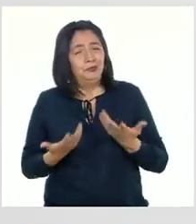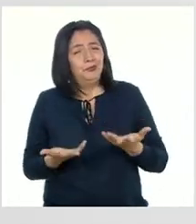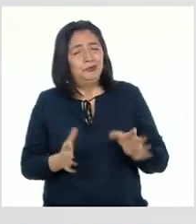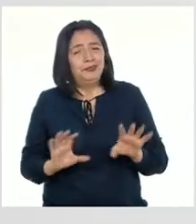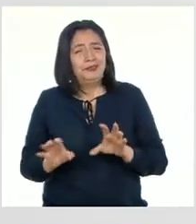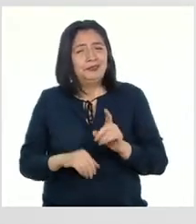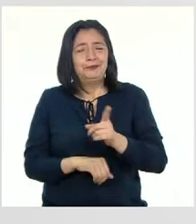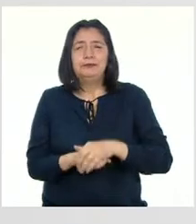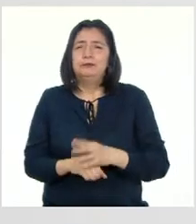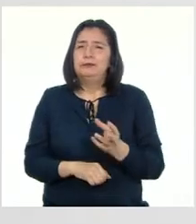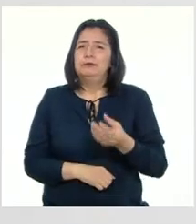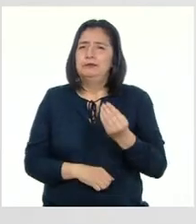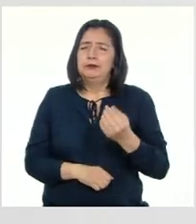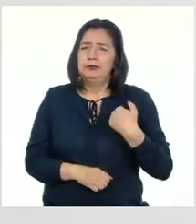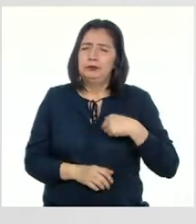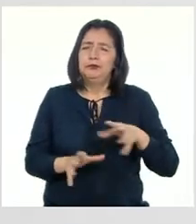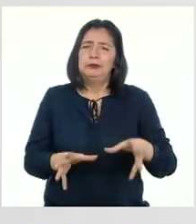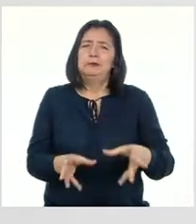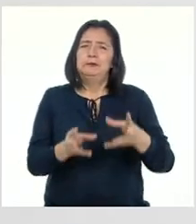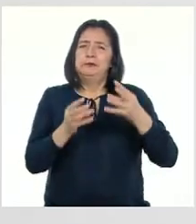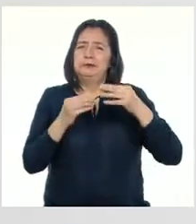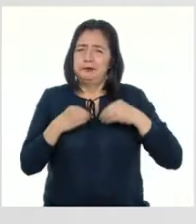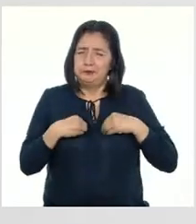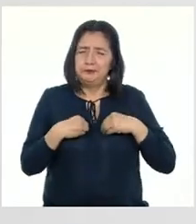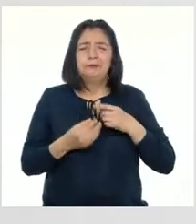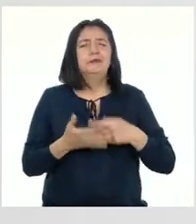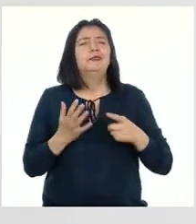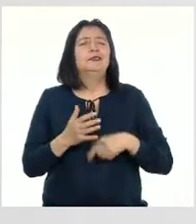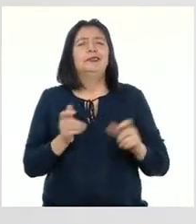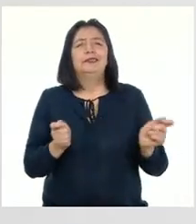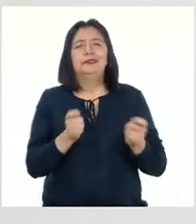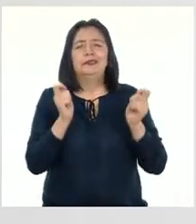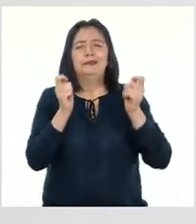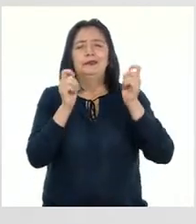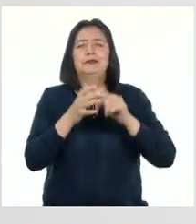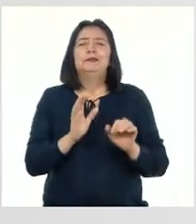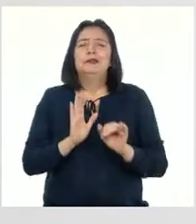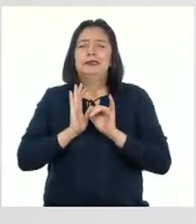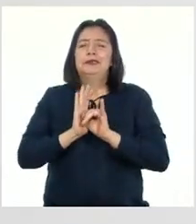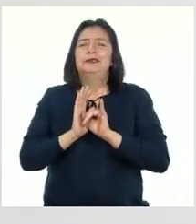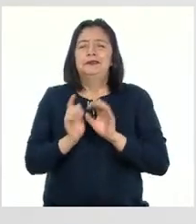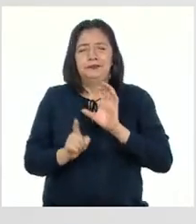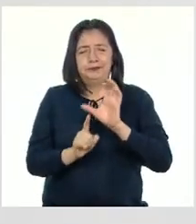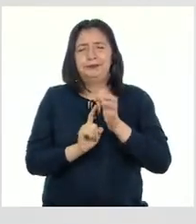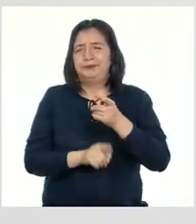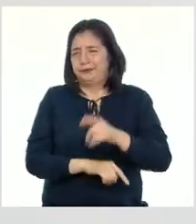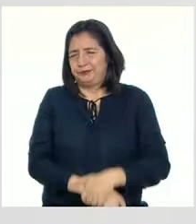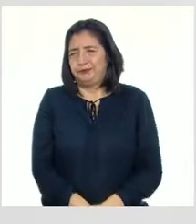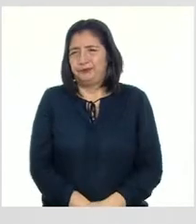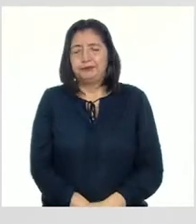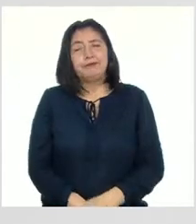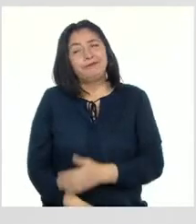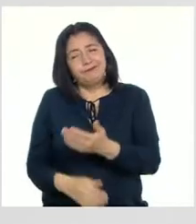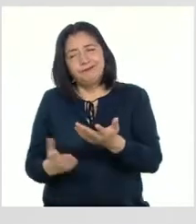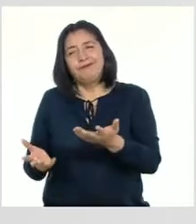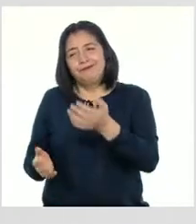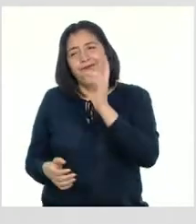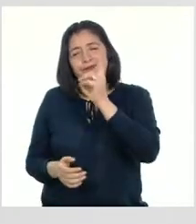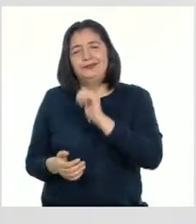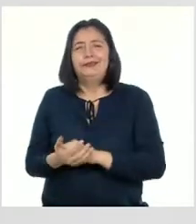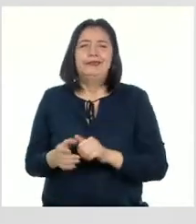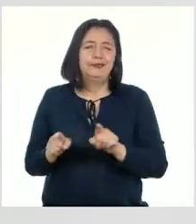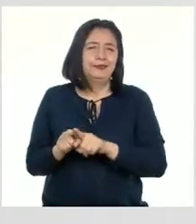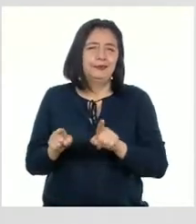posible Porque hemos adoptado este festejo como parte de nuestra identidad y cultura Claro, profesora